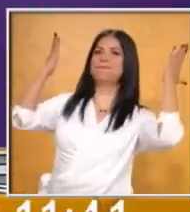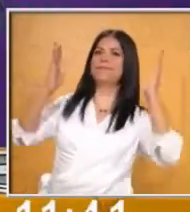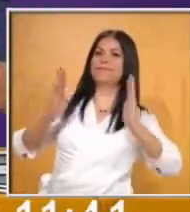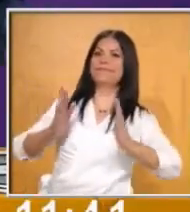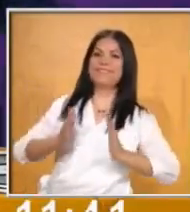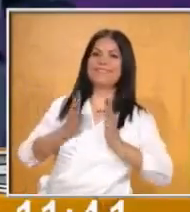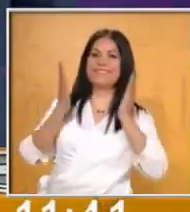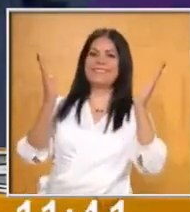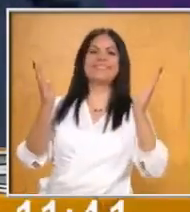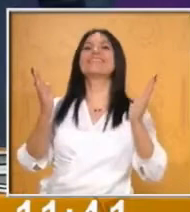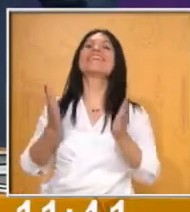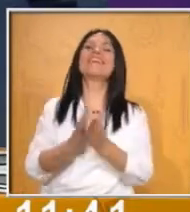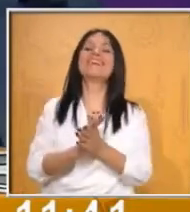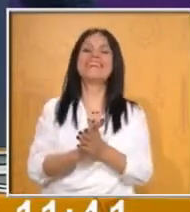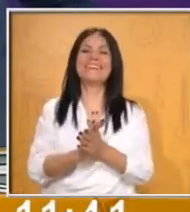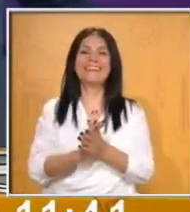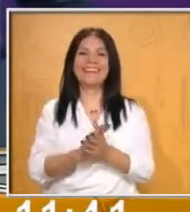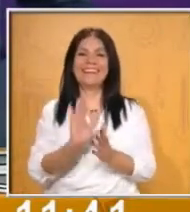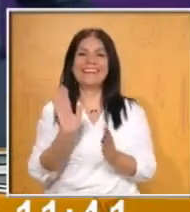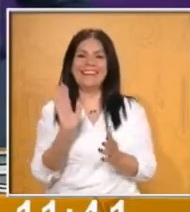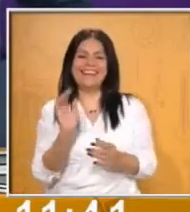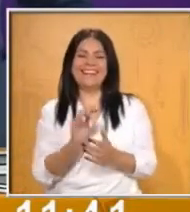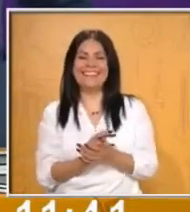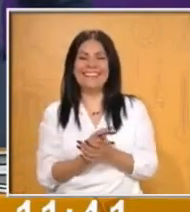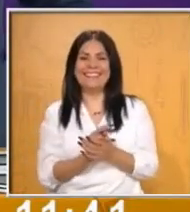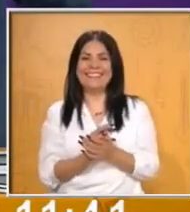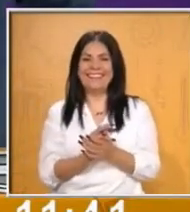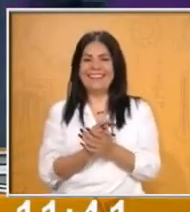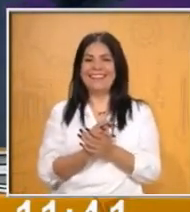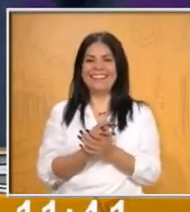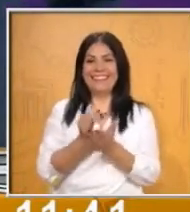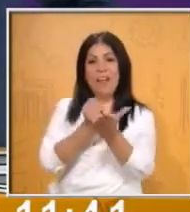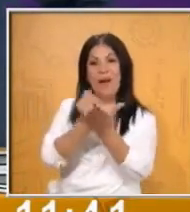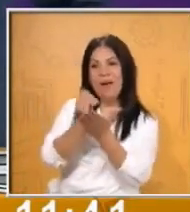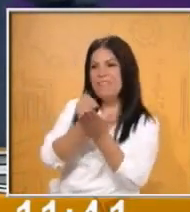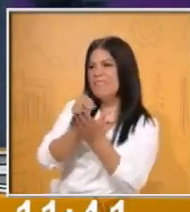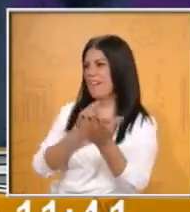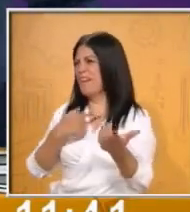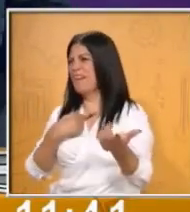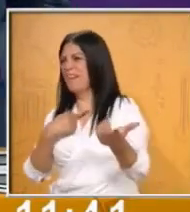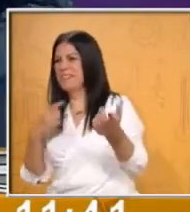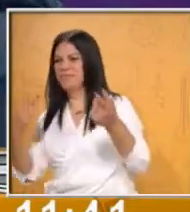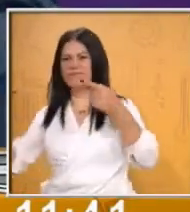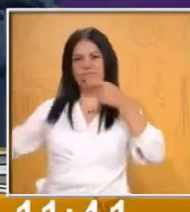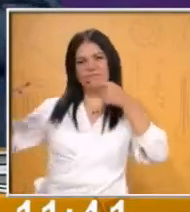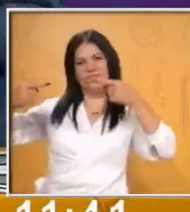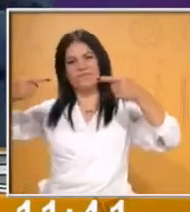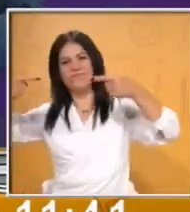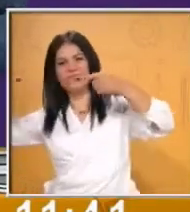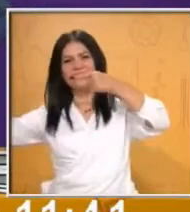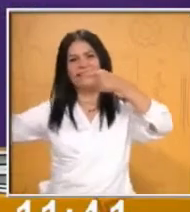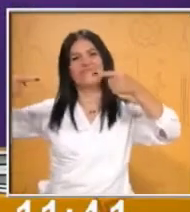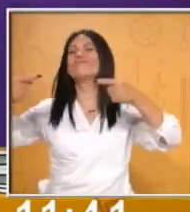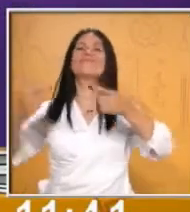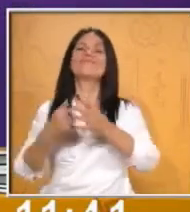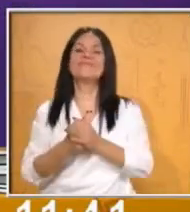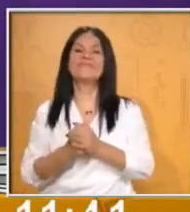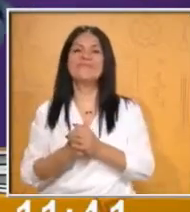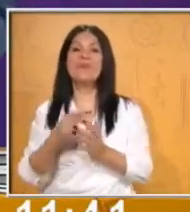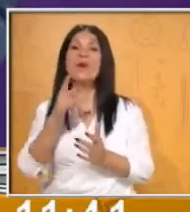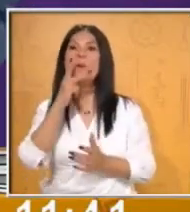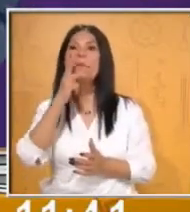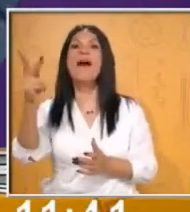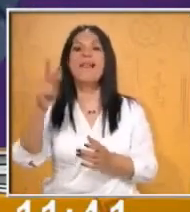Y retomo la delantera, niños. Así como tú me ganaste en casa, yo le gané a la maestra. Muy bien. Vamos a ver qué palabras